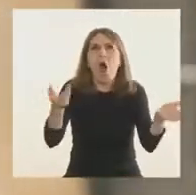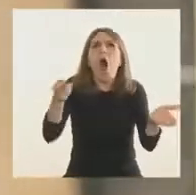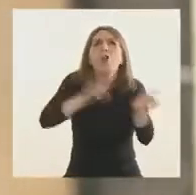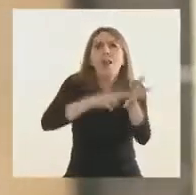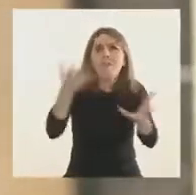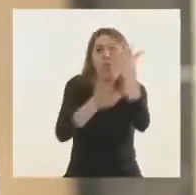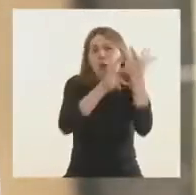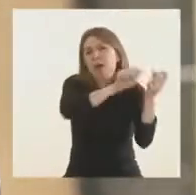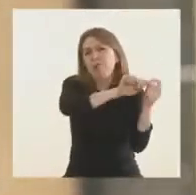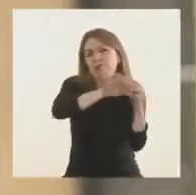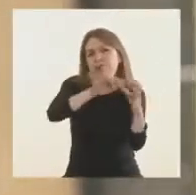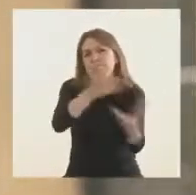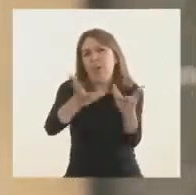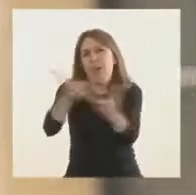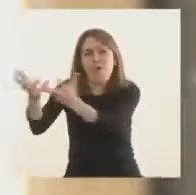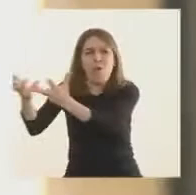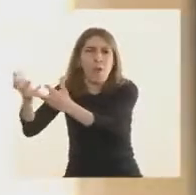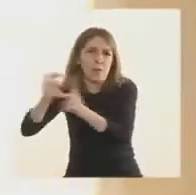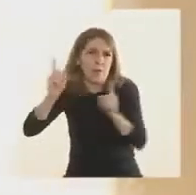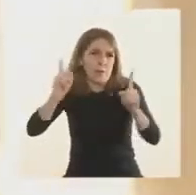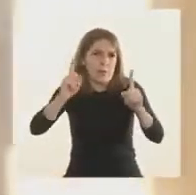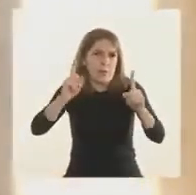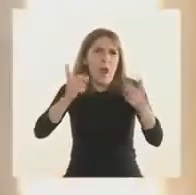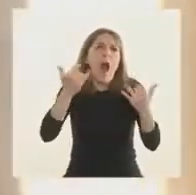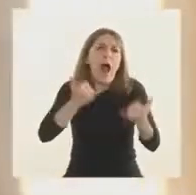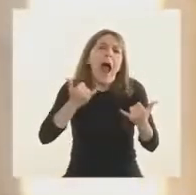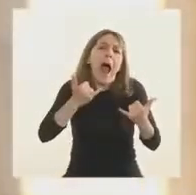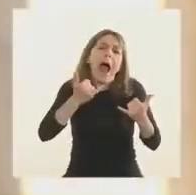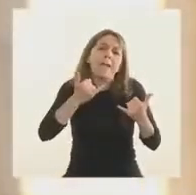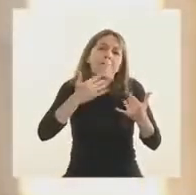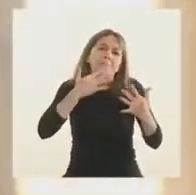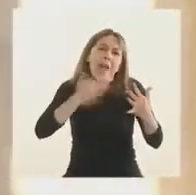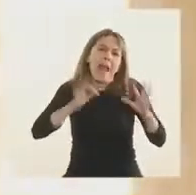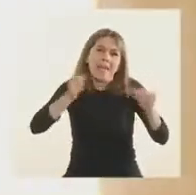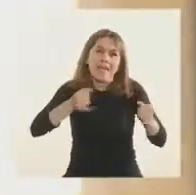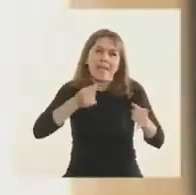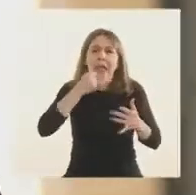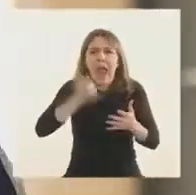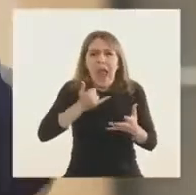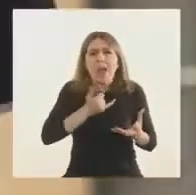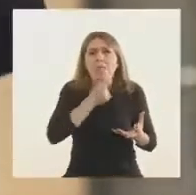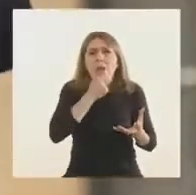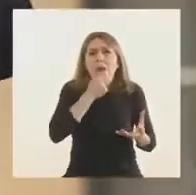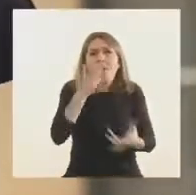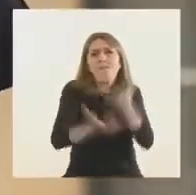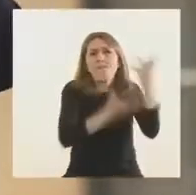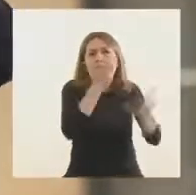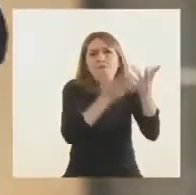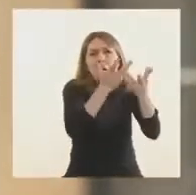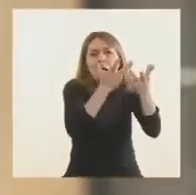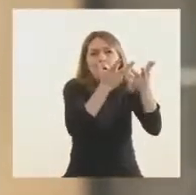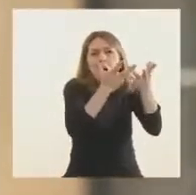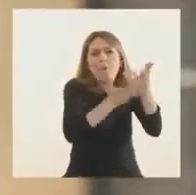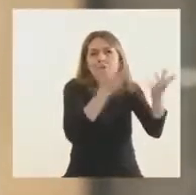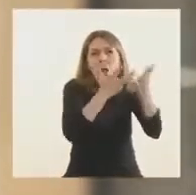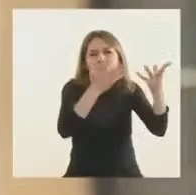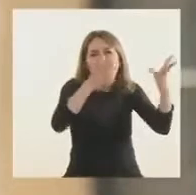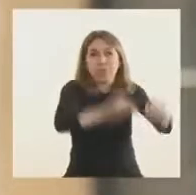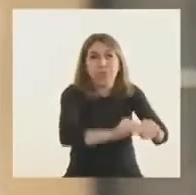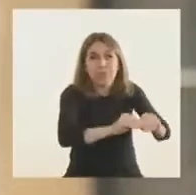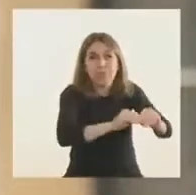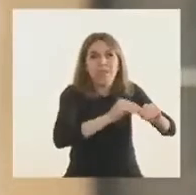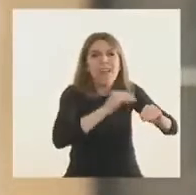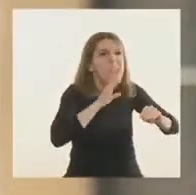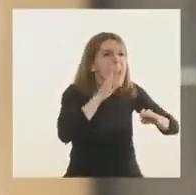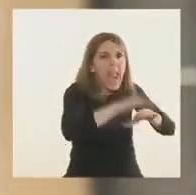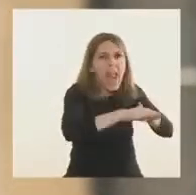que hay una seca que ha favorecido esas quemas. No solamente lo padecen las